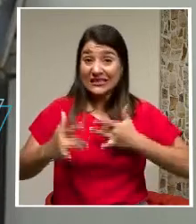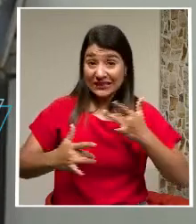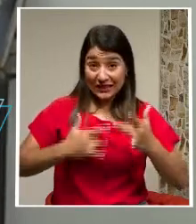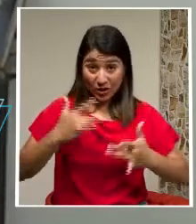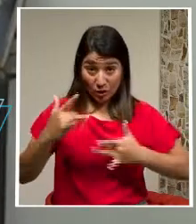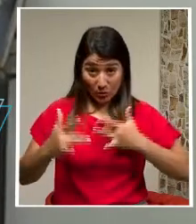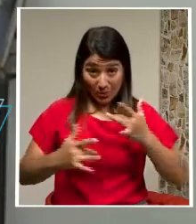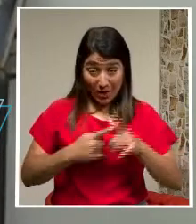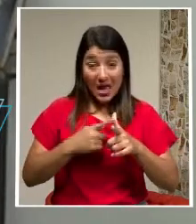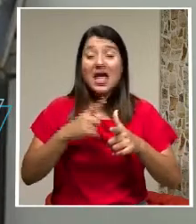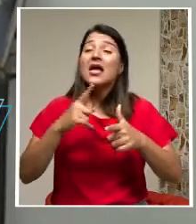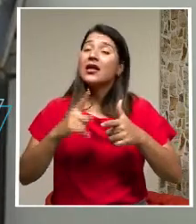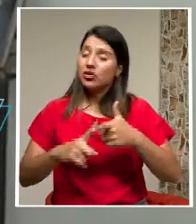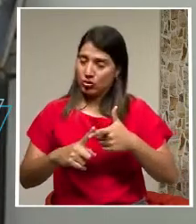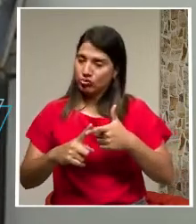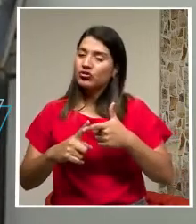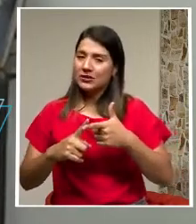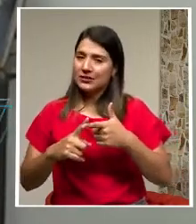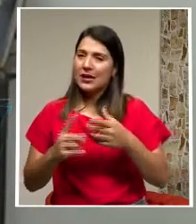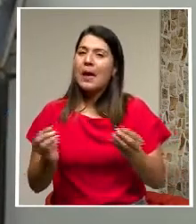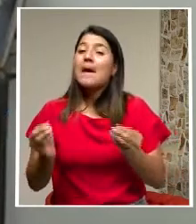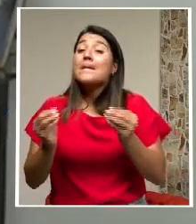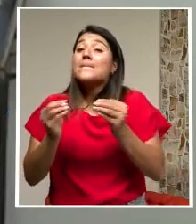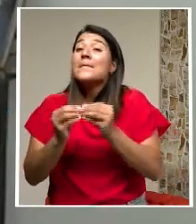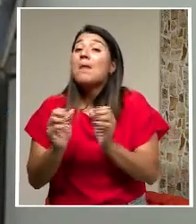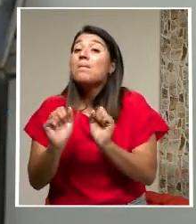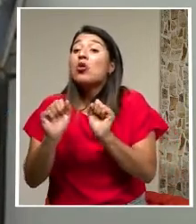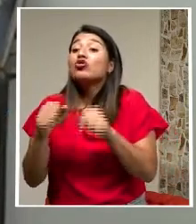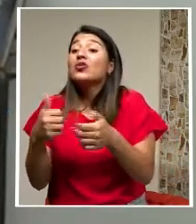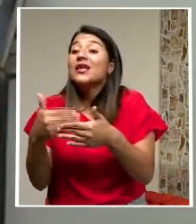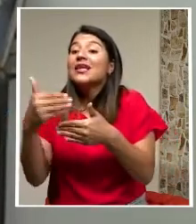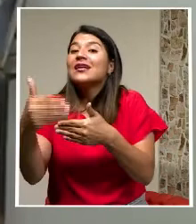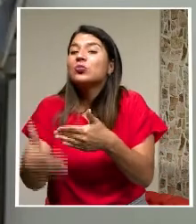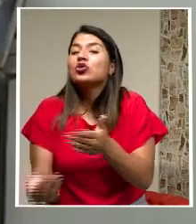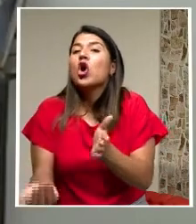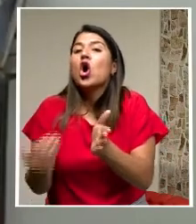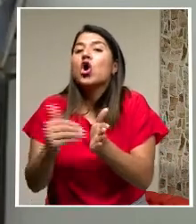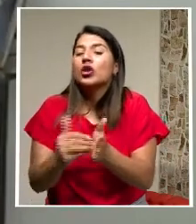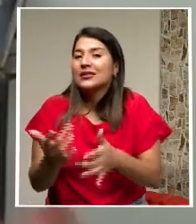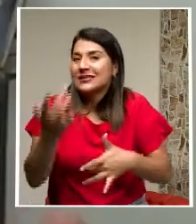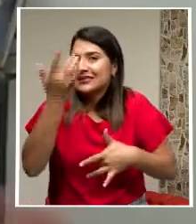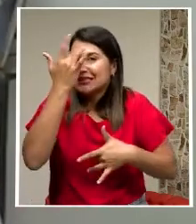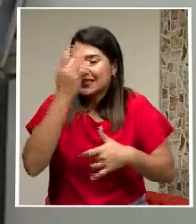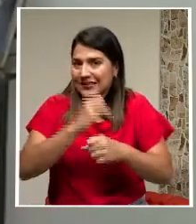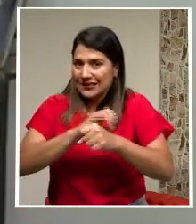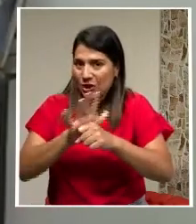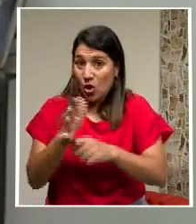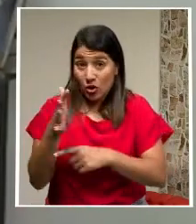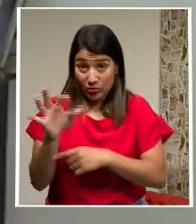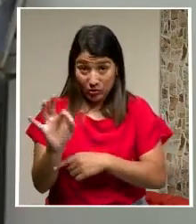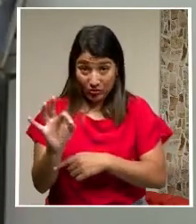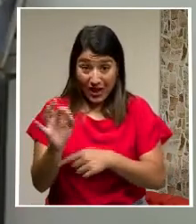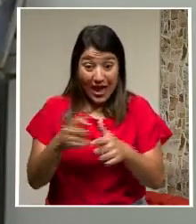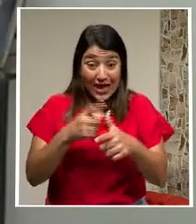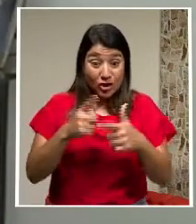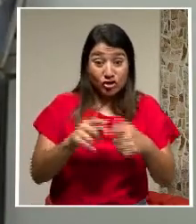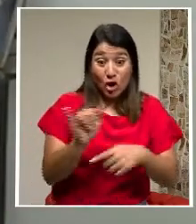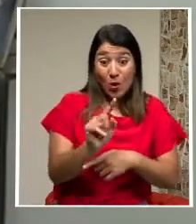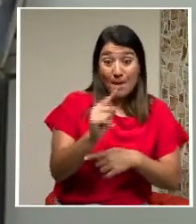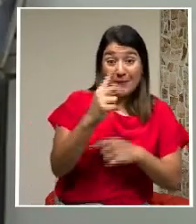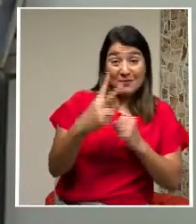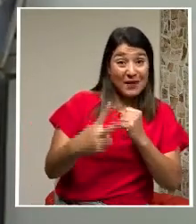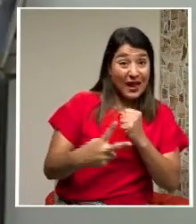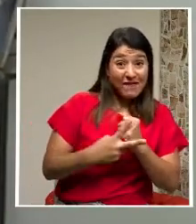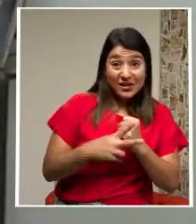que yo vuelva a tener una infección Y como no tuve un estímulo del sistema inmunológico muy fuerte